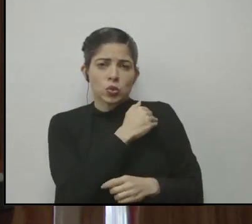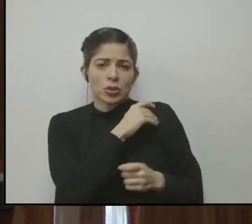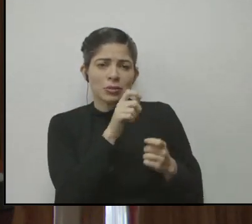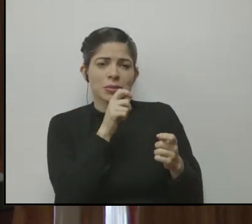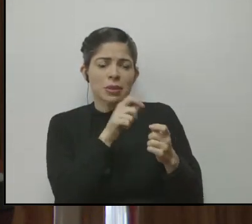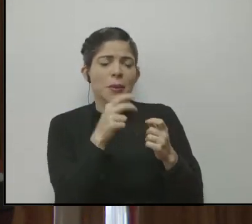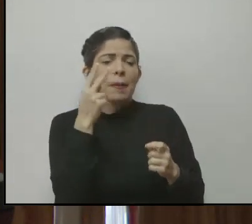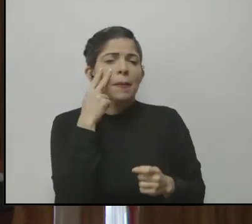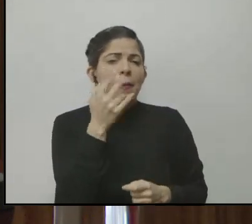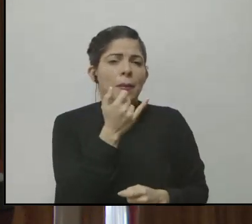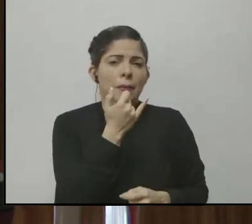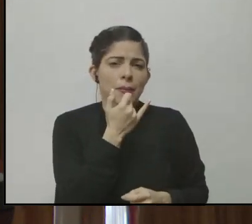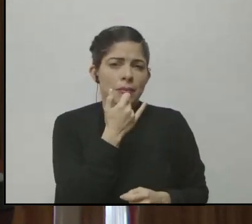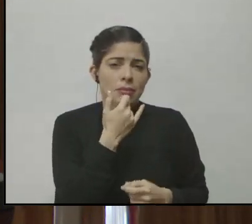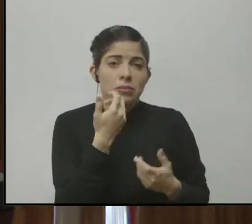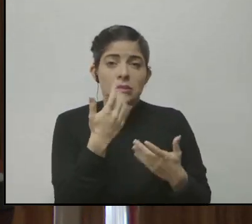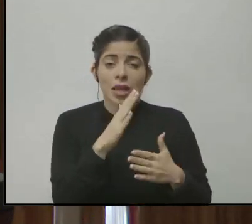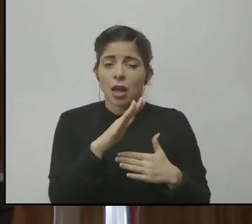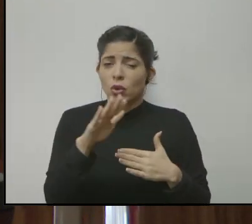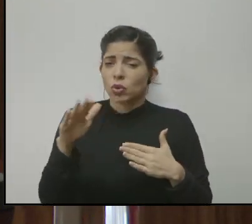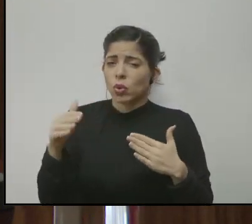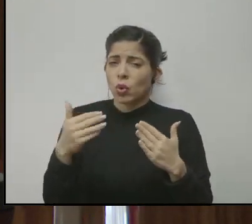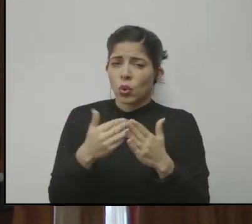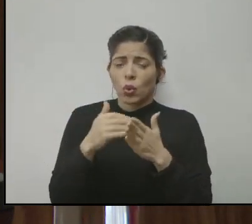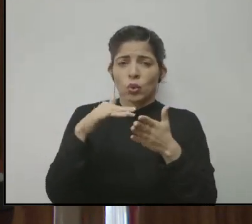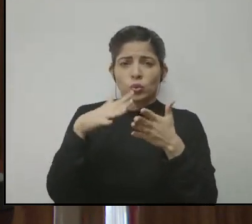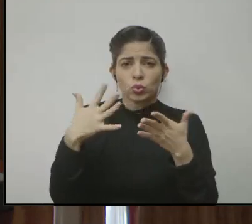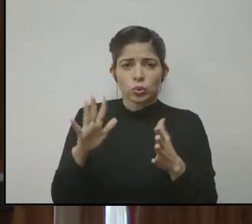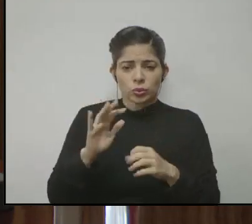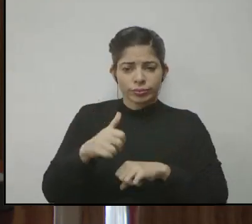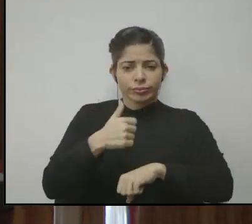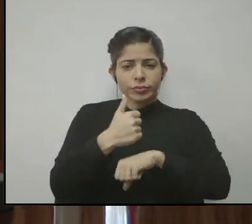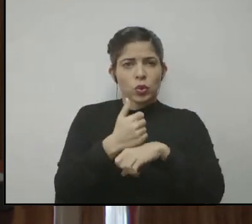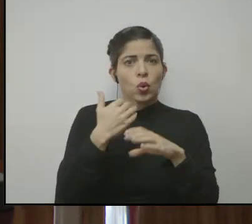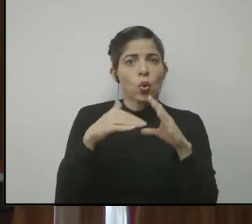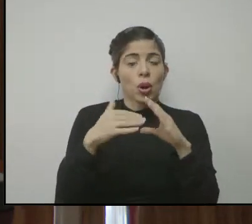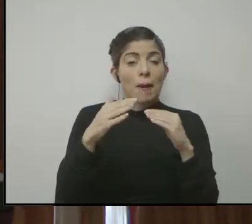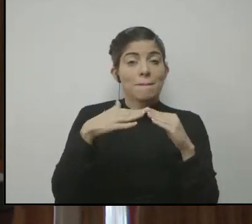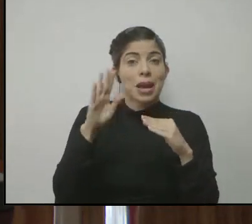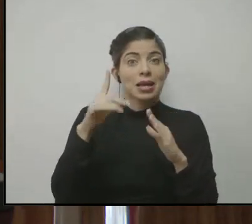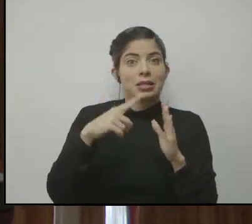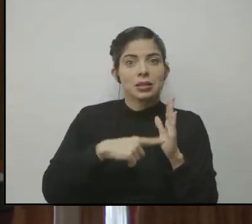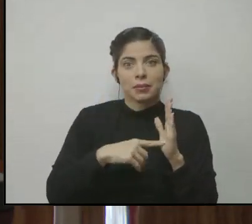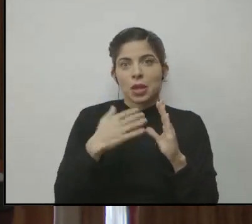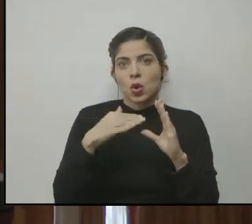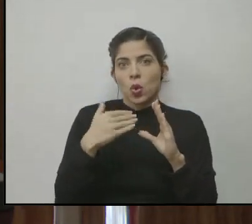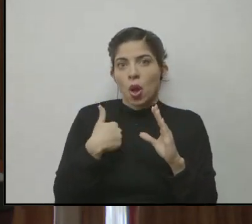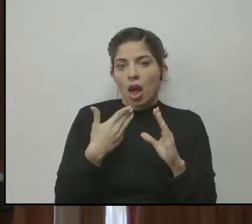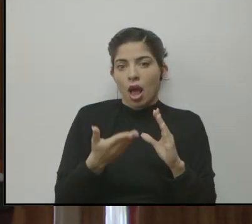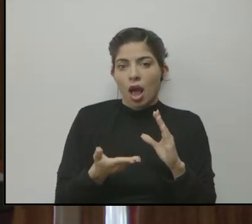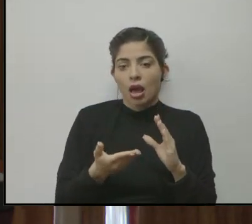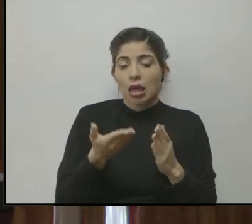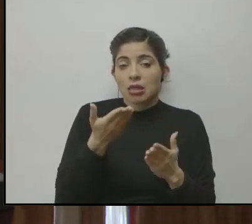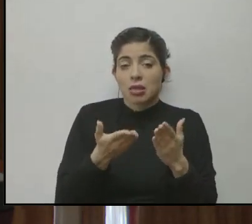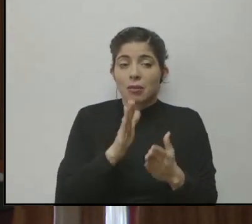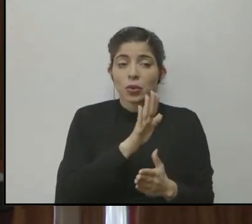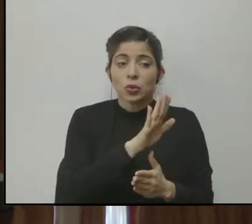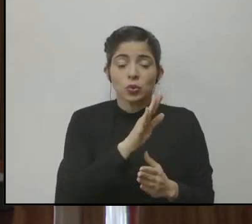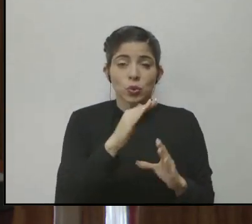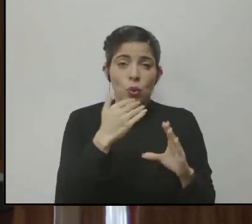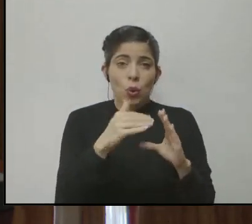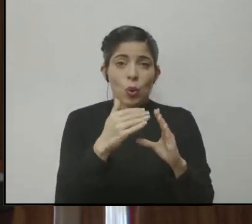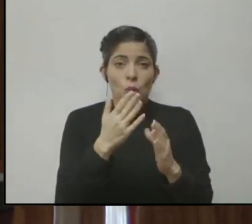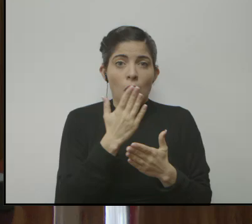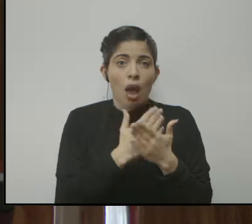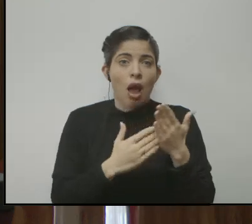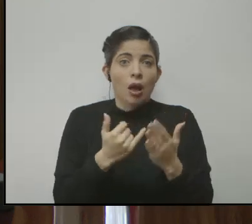situación. Se le creó a todos los estudiantes una cuenta de correo, más de mil cuentas de correo y algo habrá en la cuenta de correo para que no